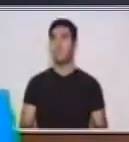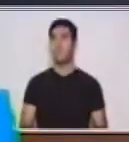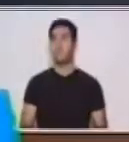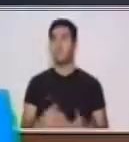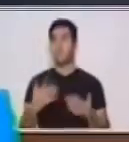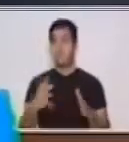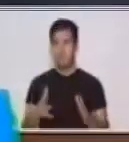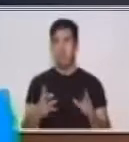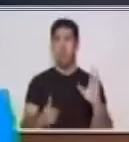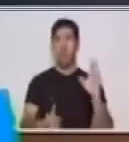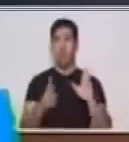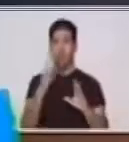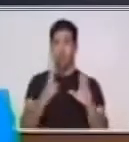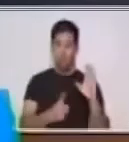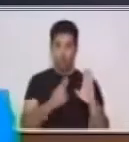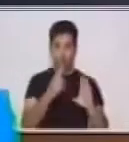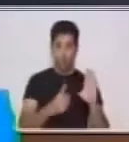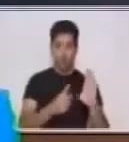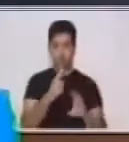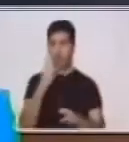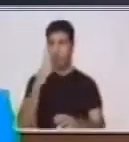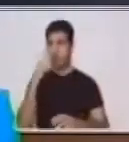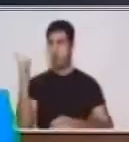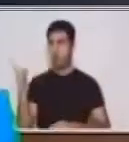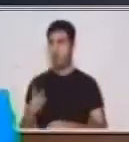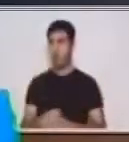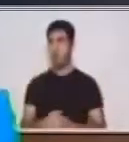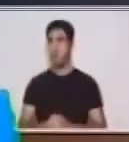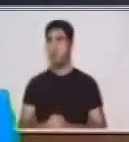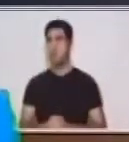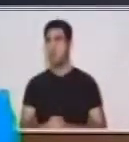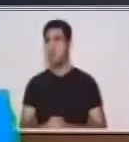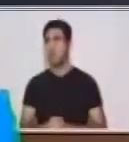Vamos a hacerle las tiritas, o vamos a cortar